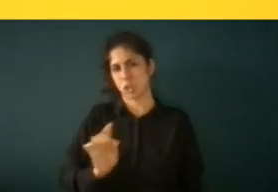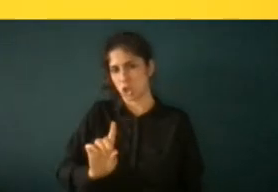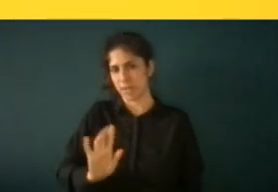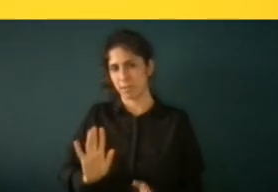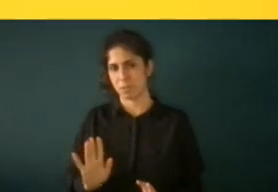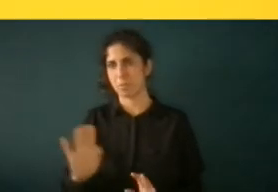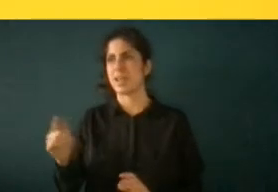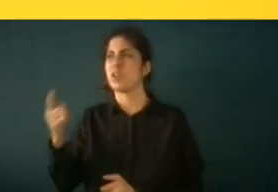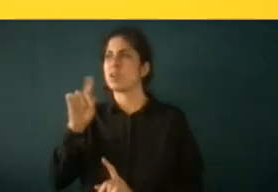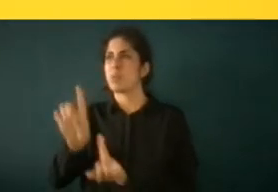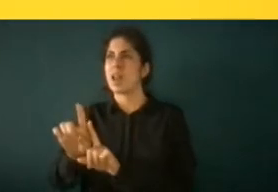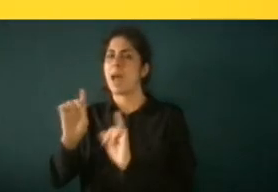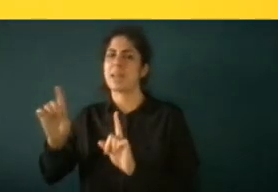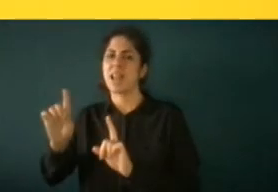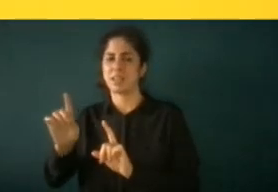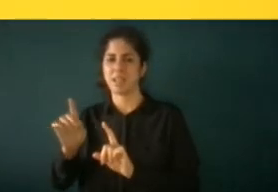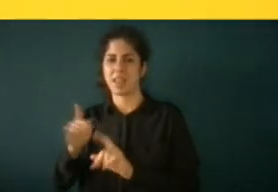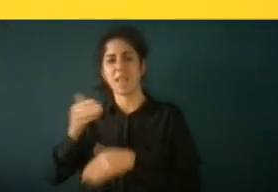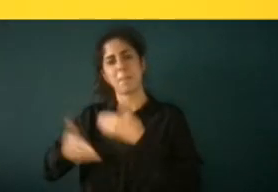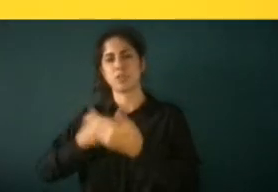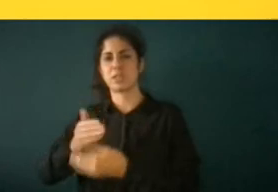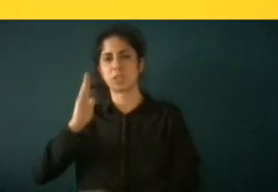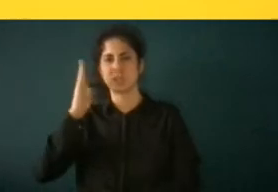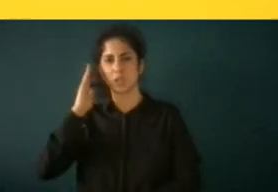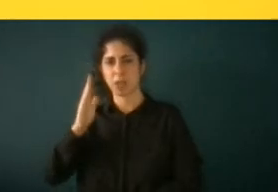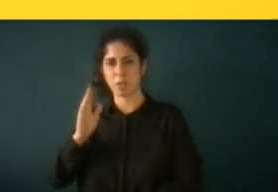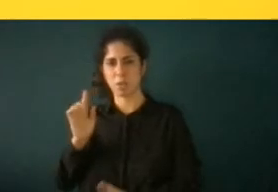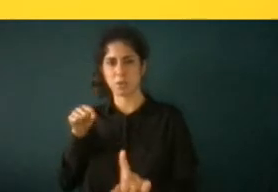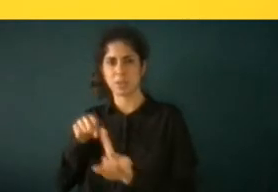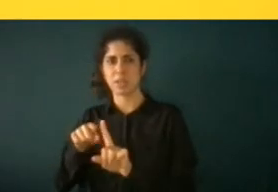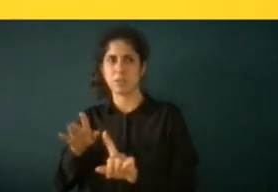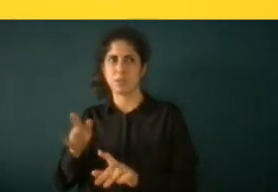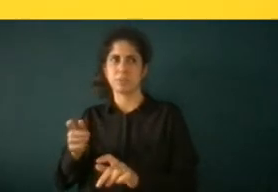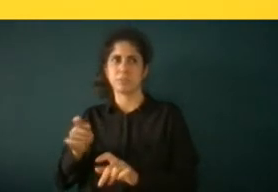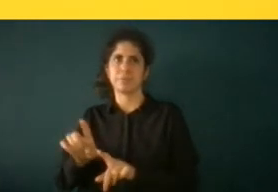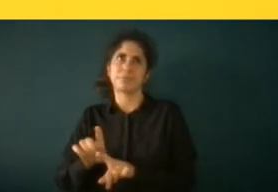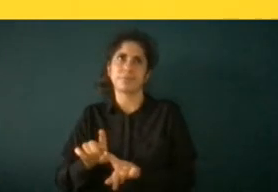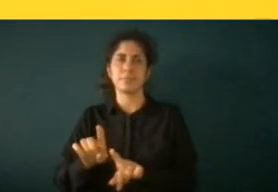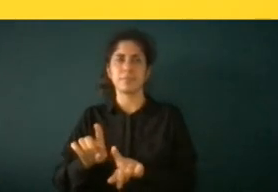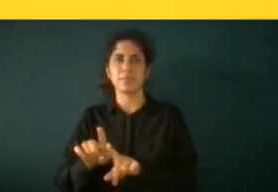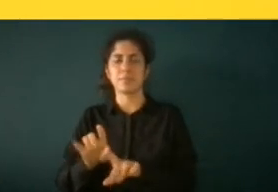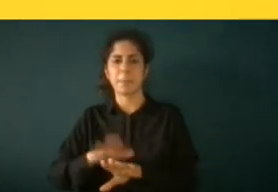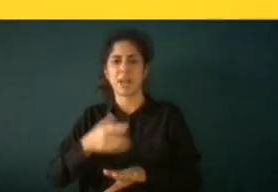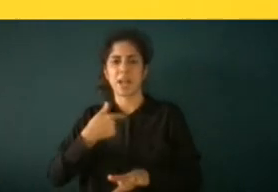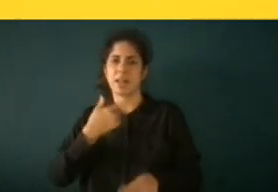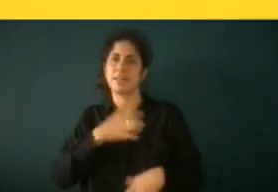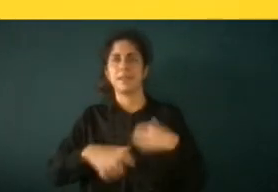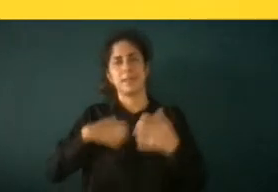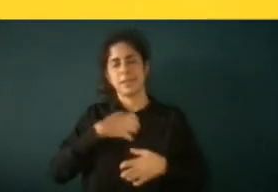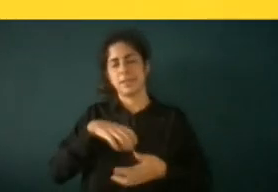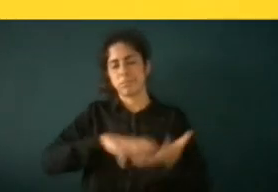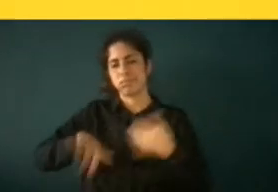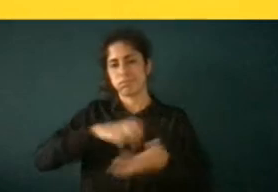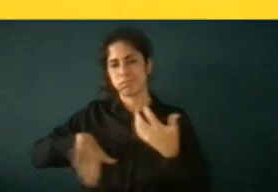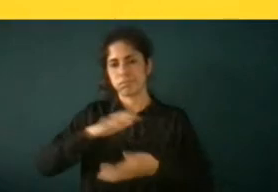tenerme en situación una situación complicada pues lo pueden hacer y de hecho lo hace y en fin